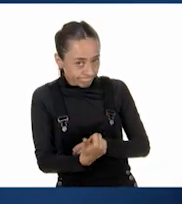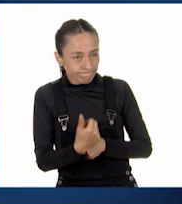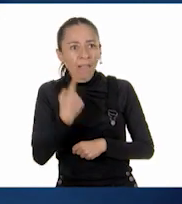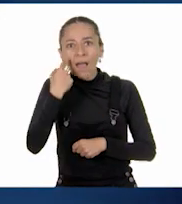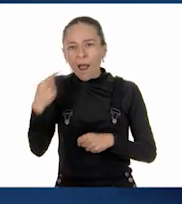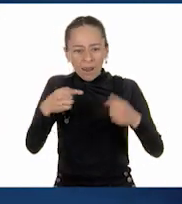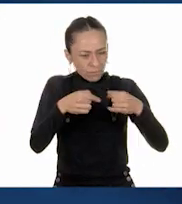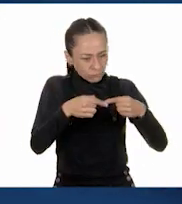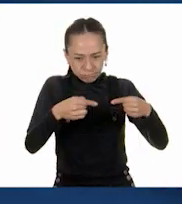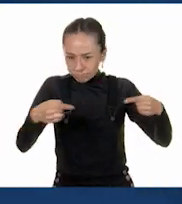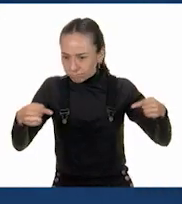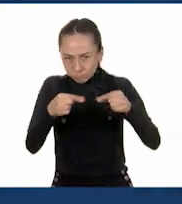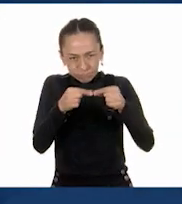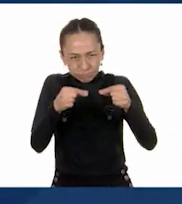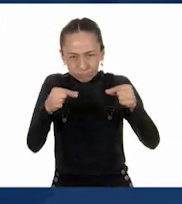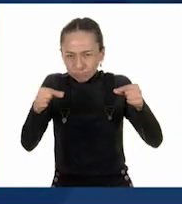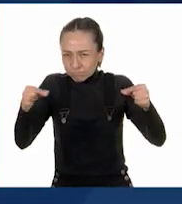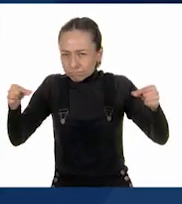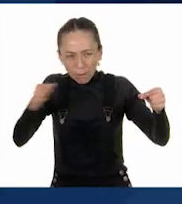quedarían así.